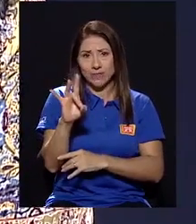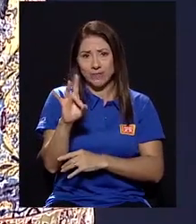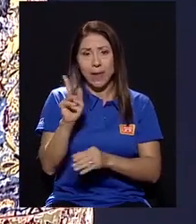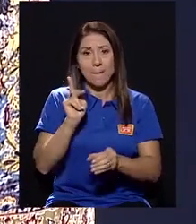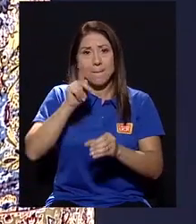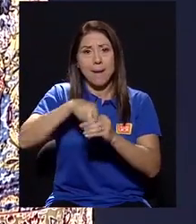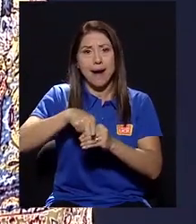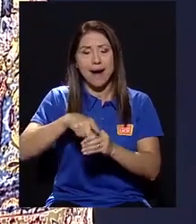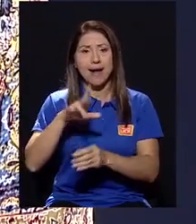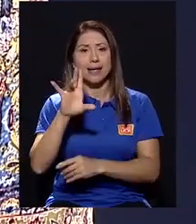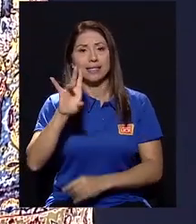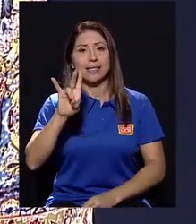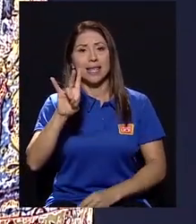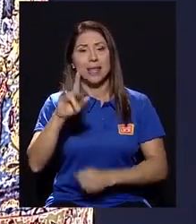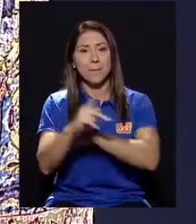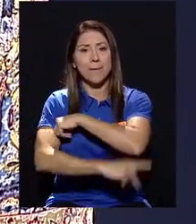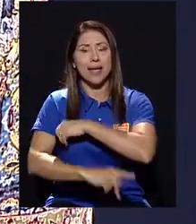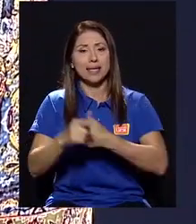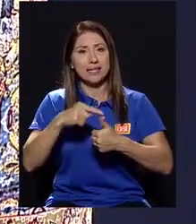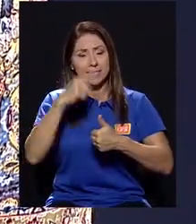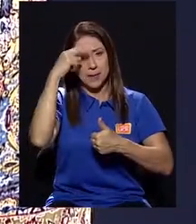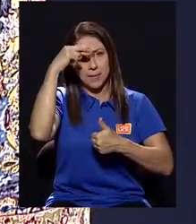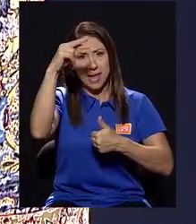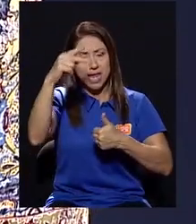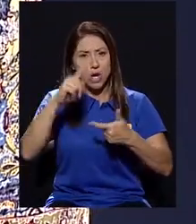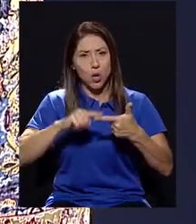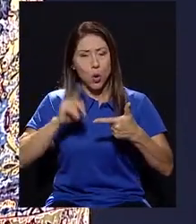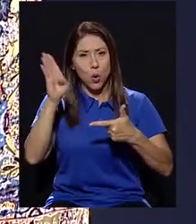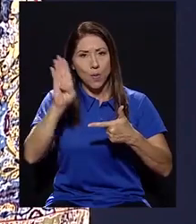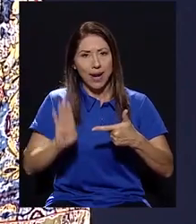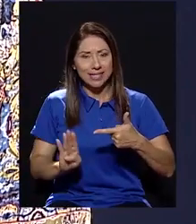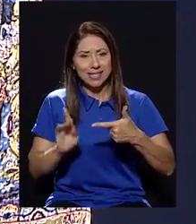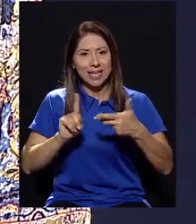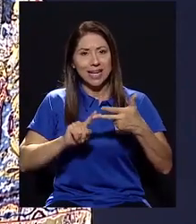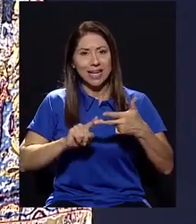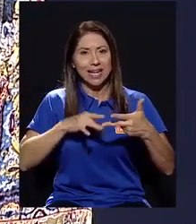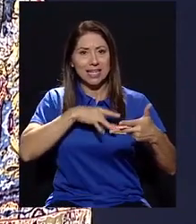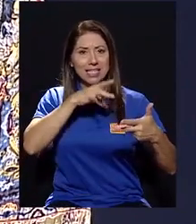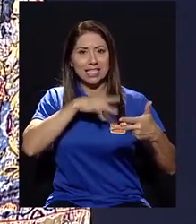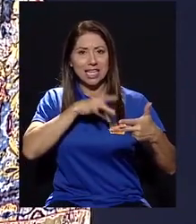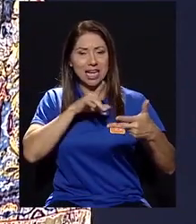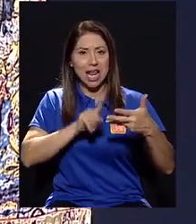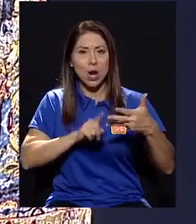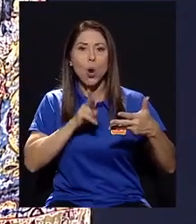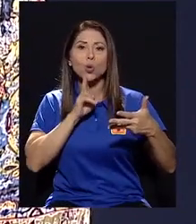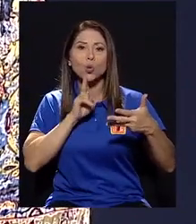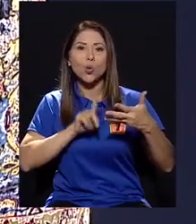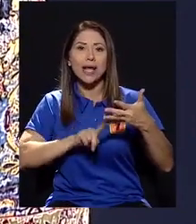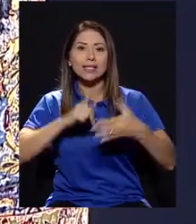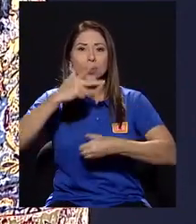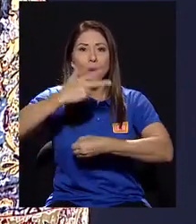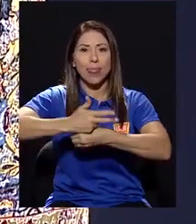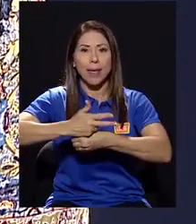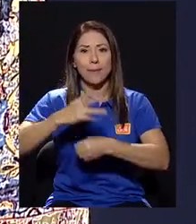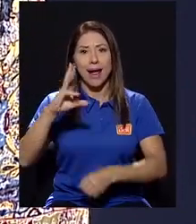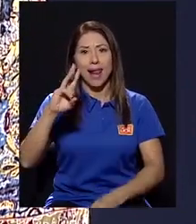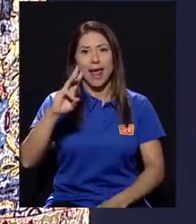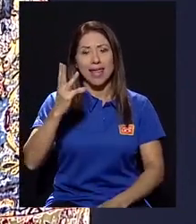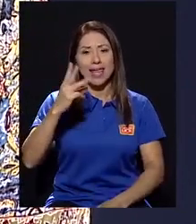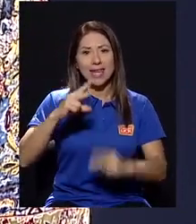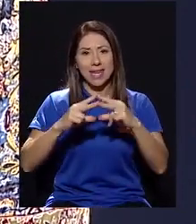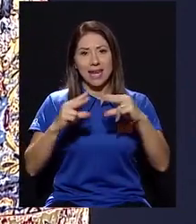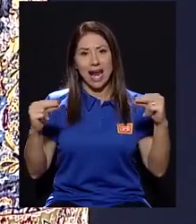participación de siete países. Vamos a tener a México, Brasil, Chile, Honduras, Guatemala